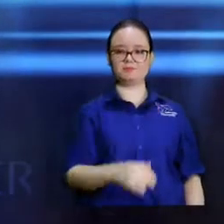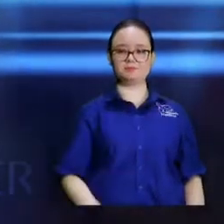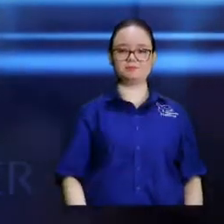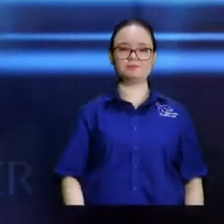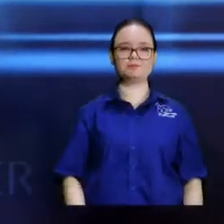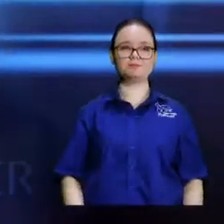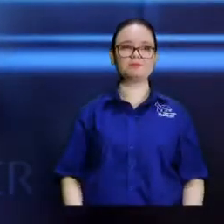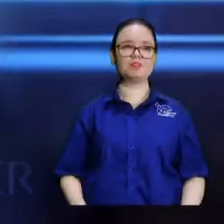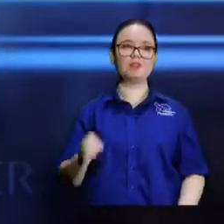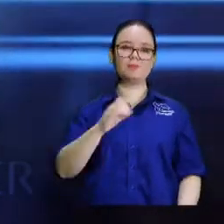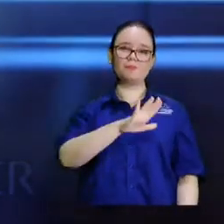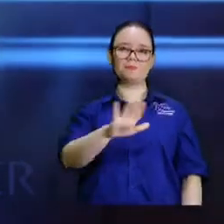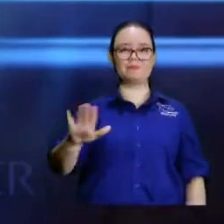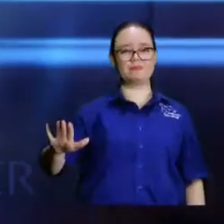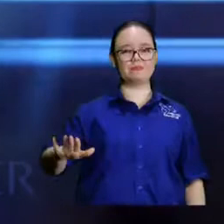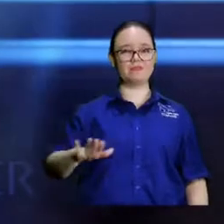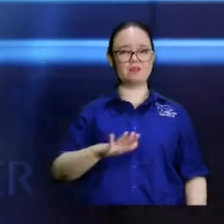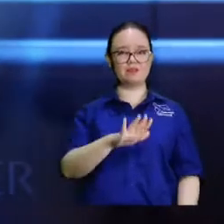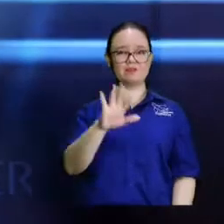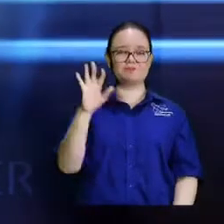Y tierra extraña.